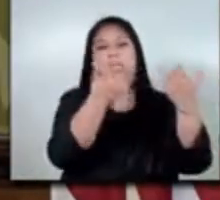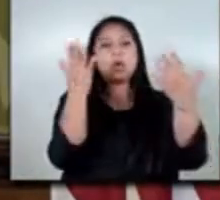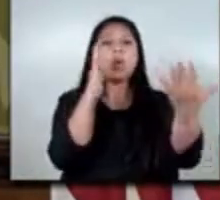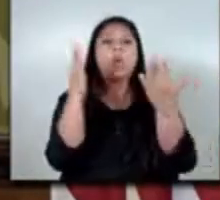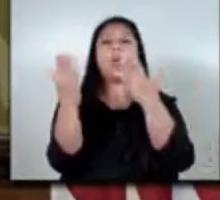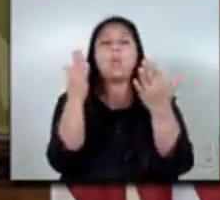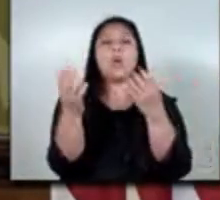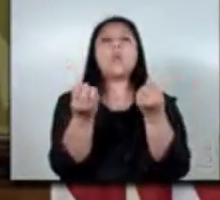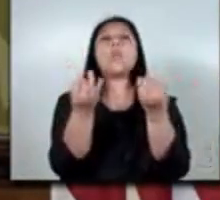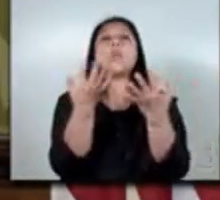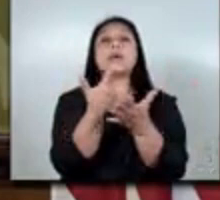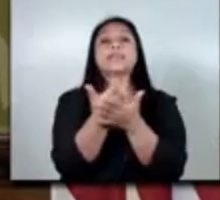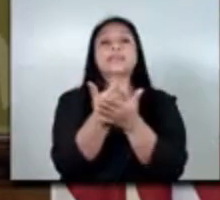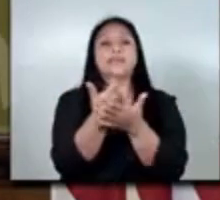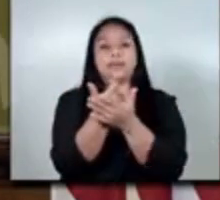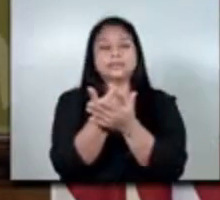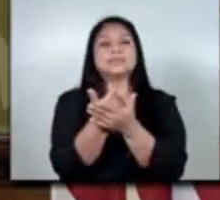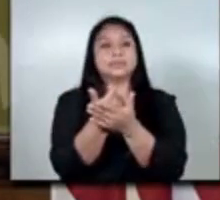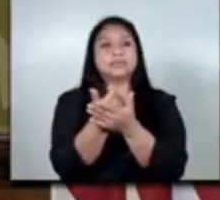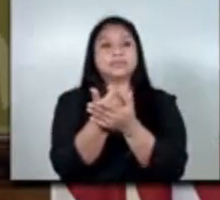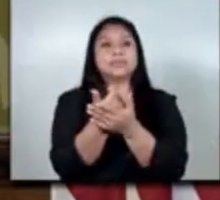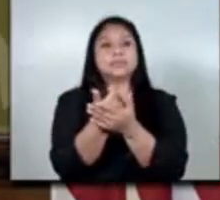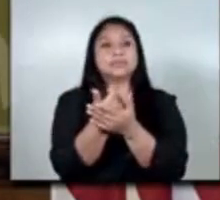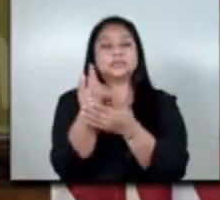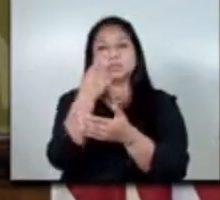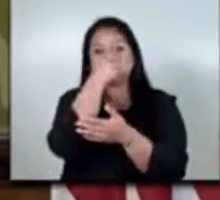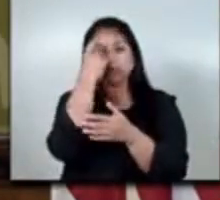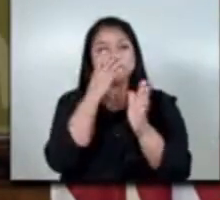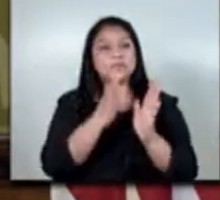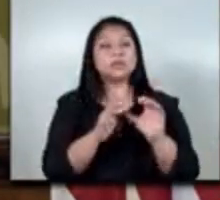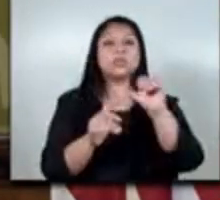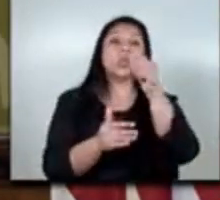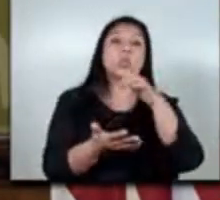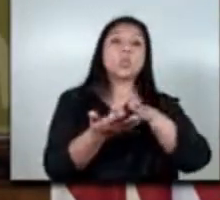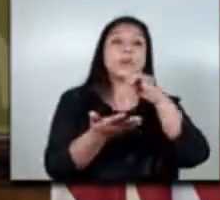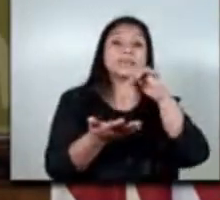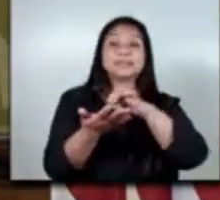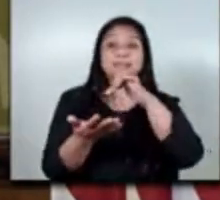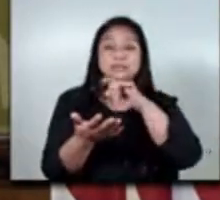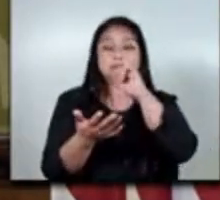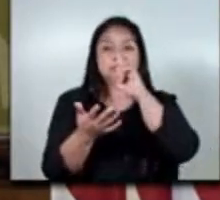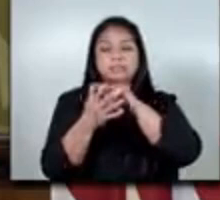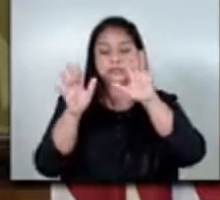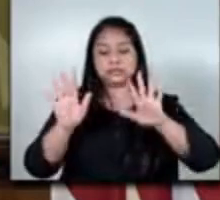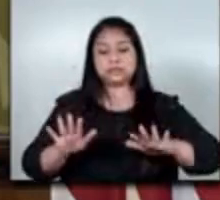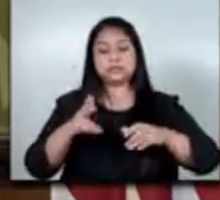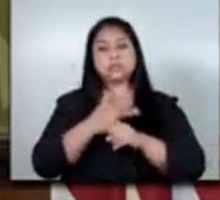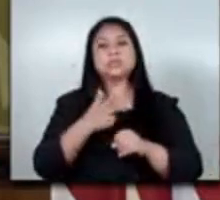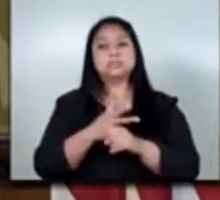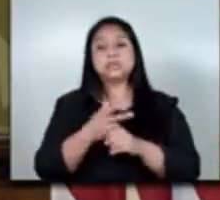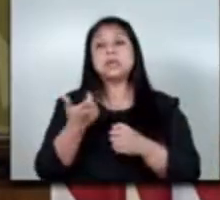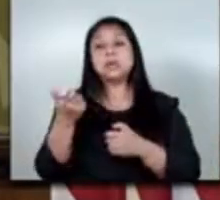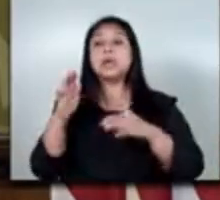los costos con empleados en otros países con los empleados aquí en guatemala